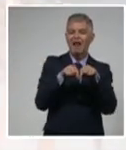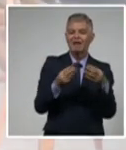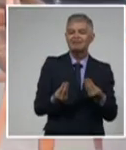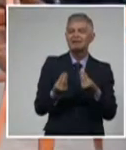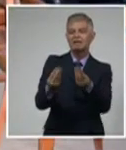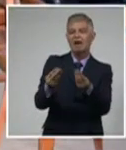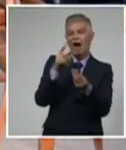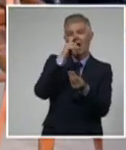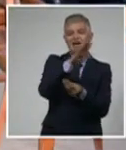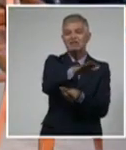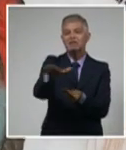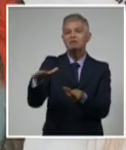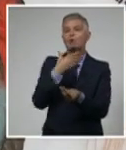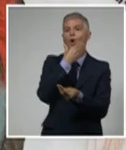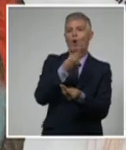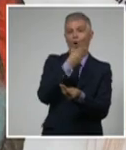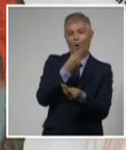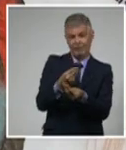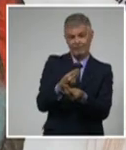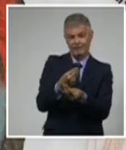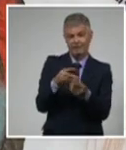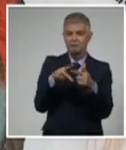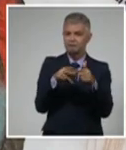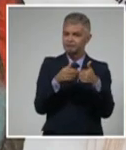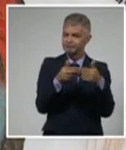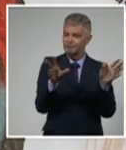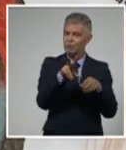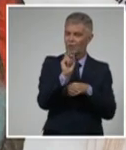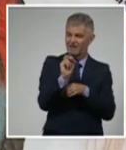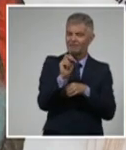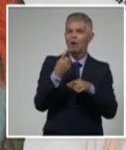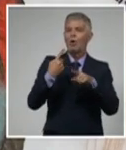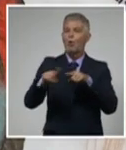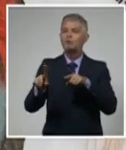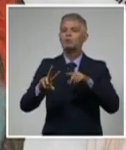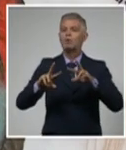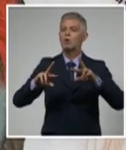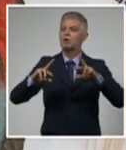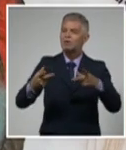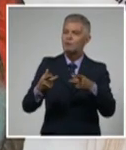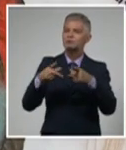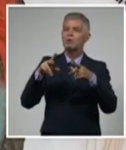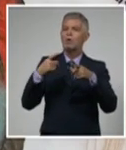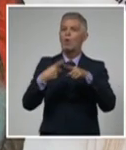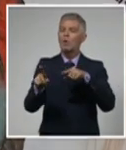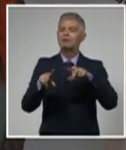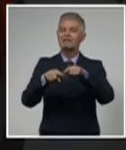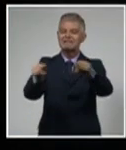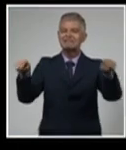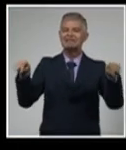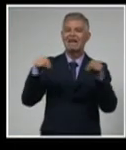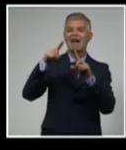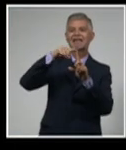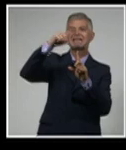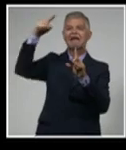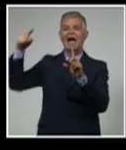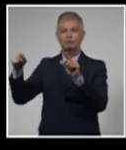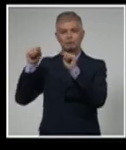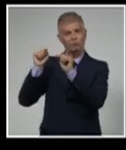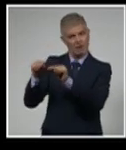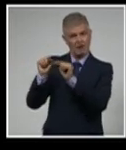jóvenes la renovación de nuestro de nuestra sala teatro la